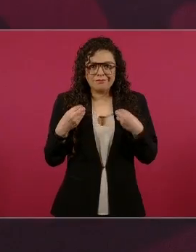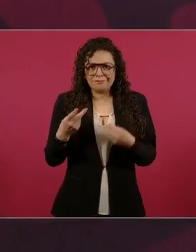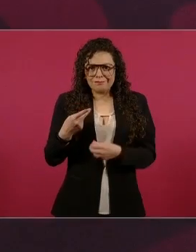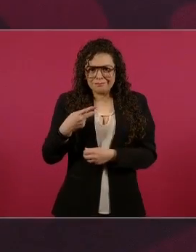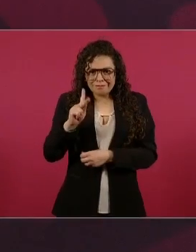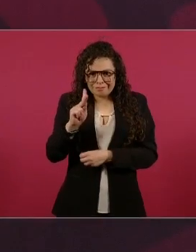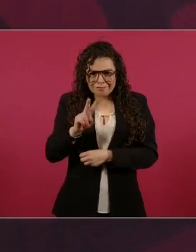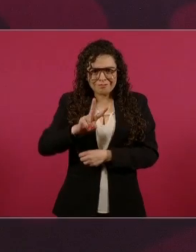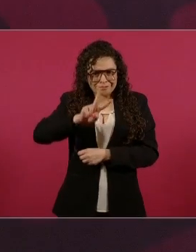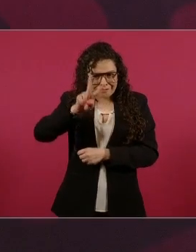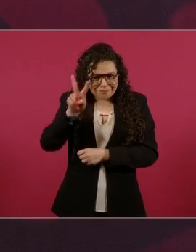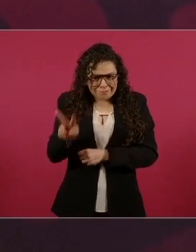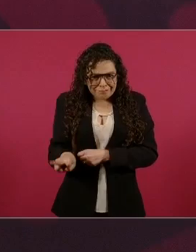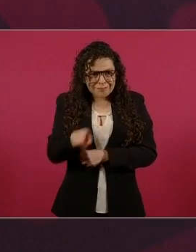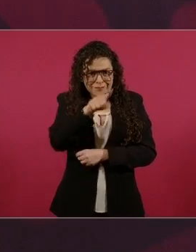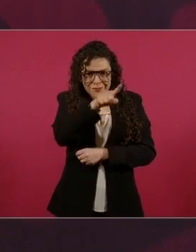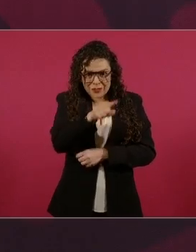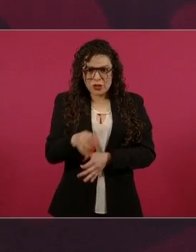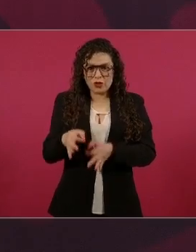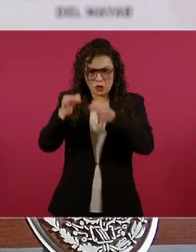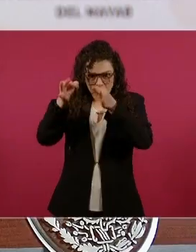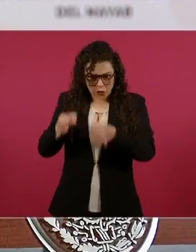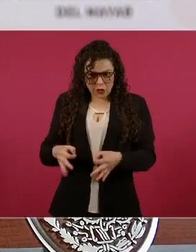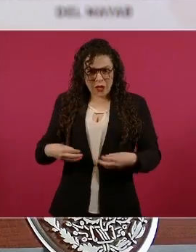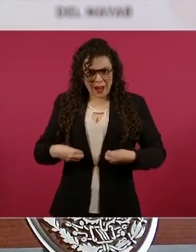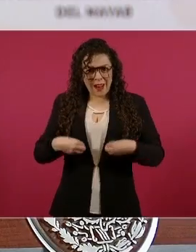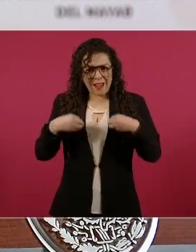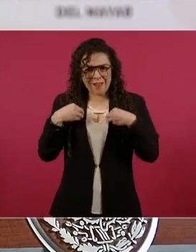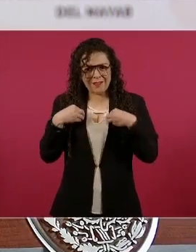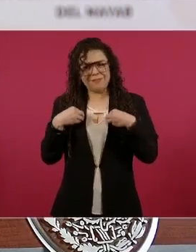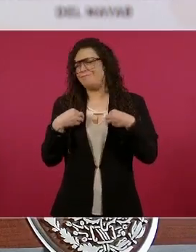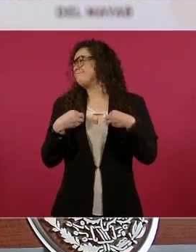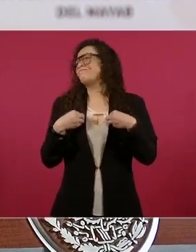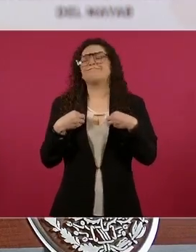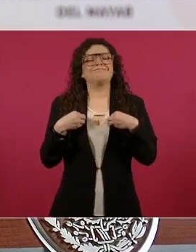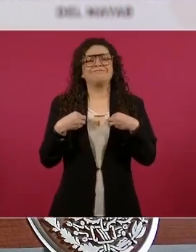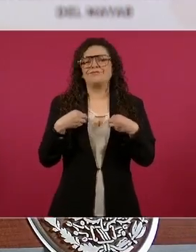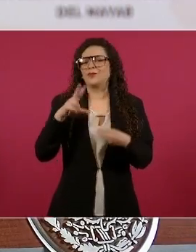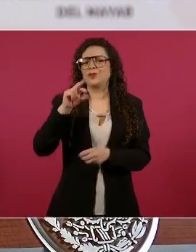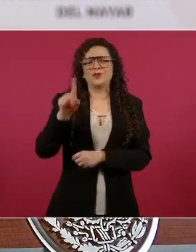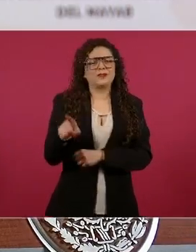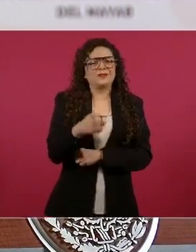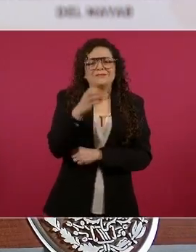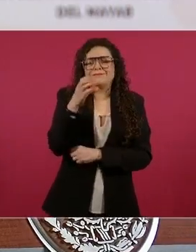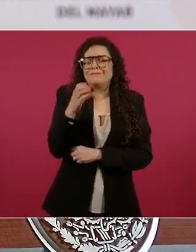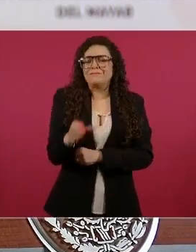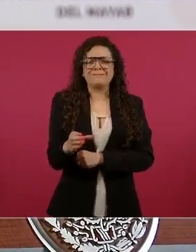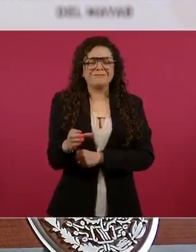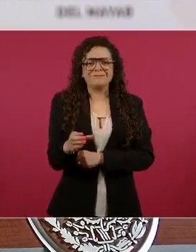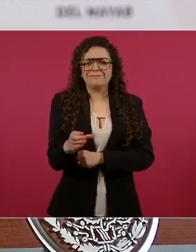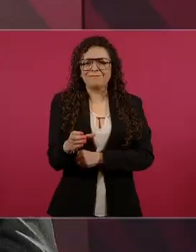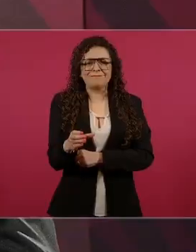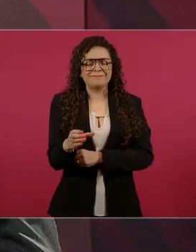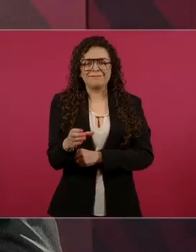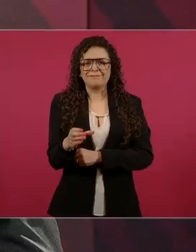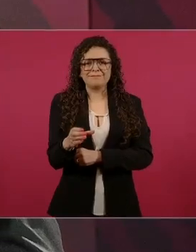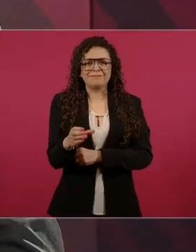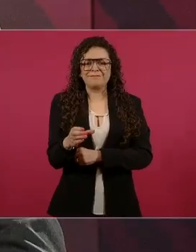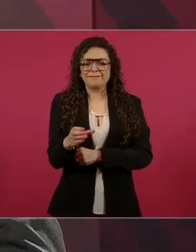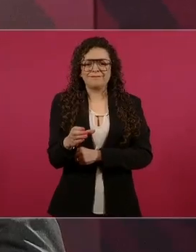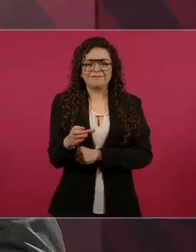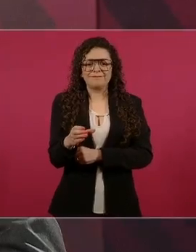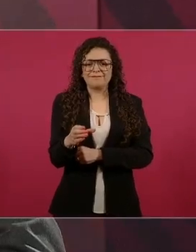no existe, existe los que se meten a